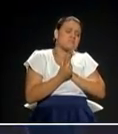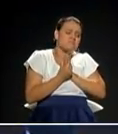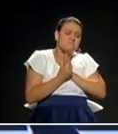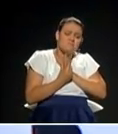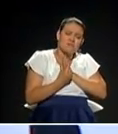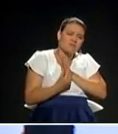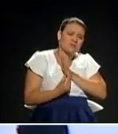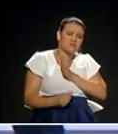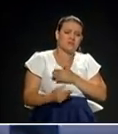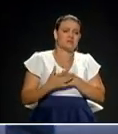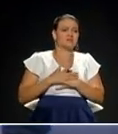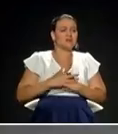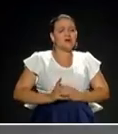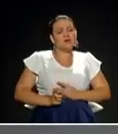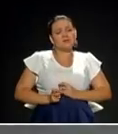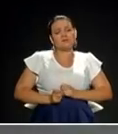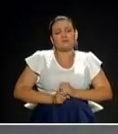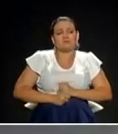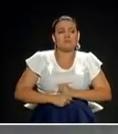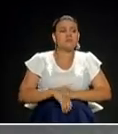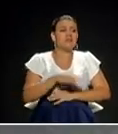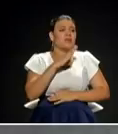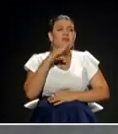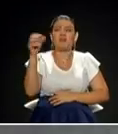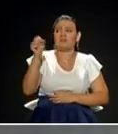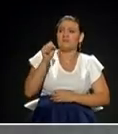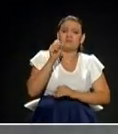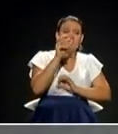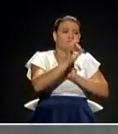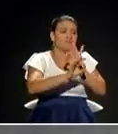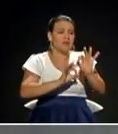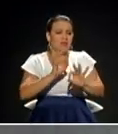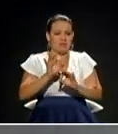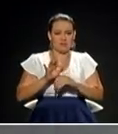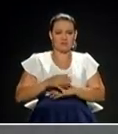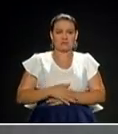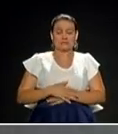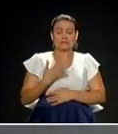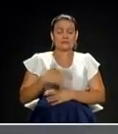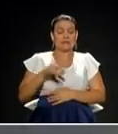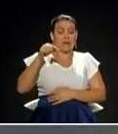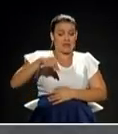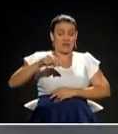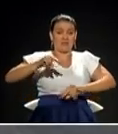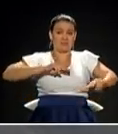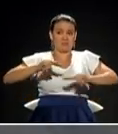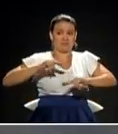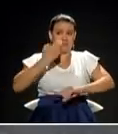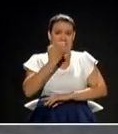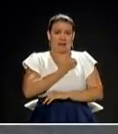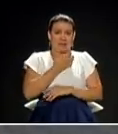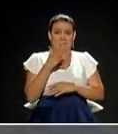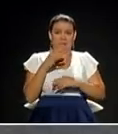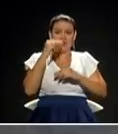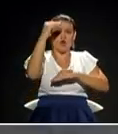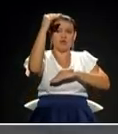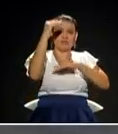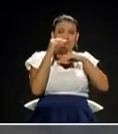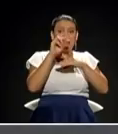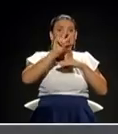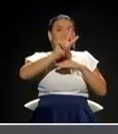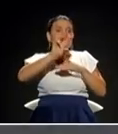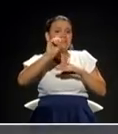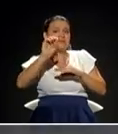pobreza aguantando hambre, no hay quien los atienda. Esta administración le bajó 300 mil millones de pesos a lo social, precisamente